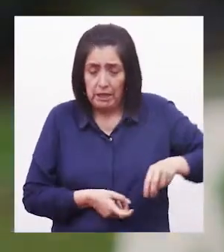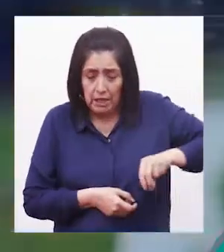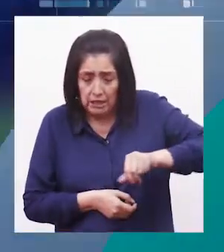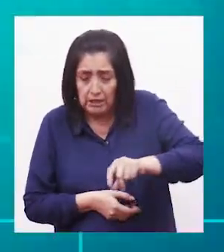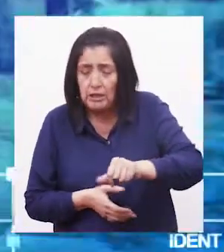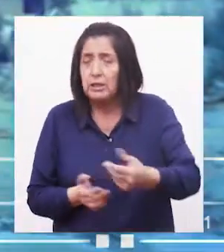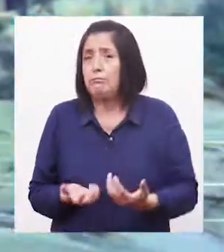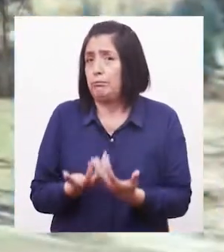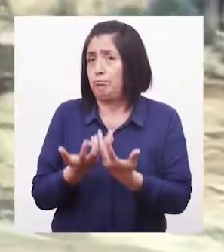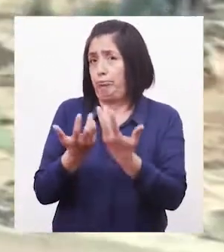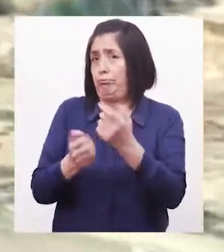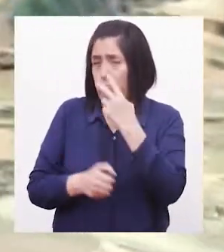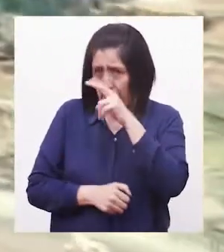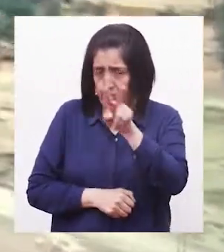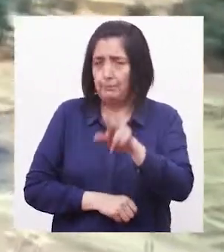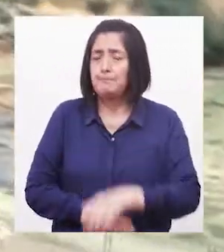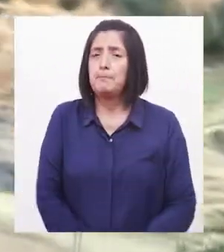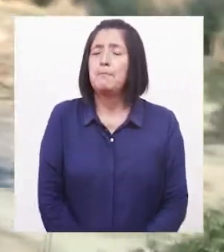verlo a continuación.